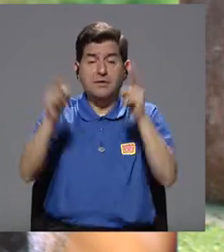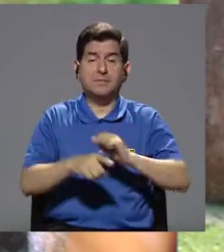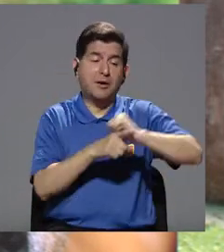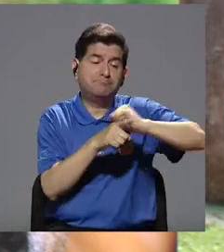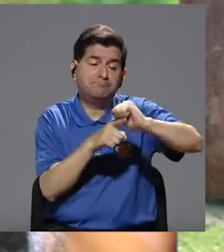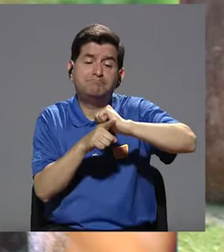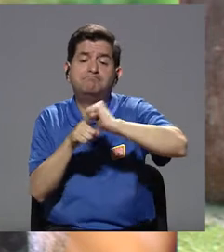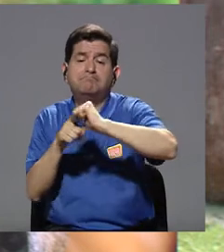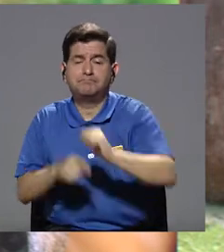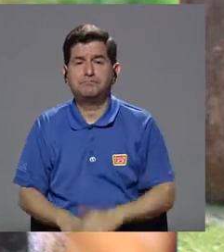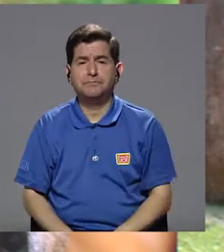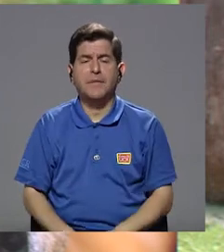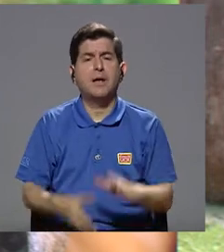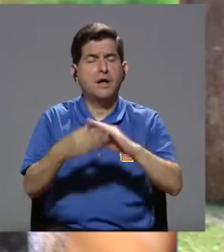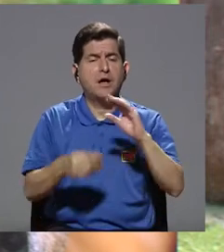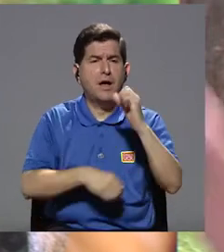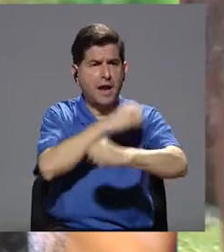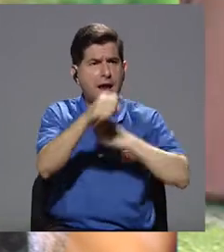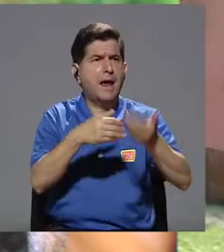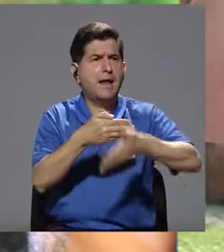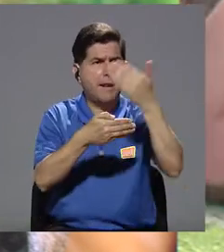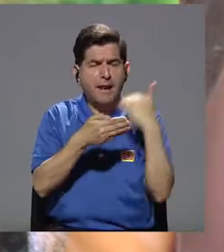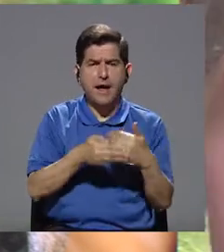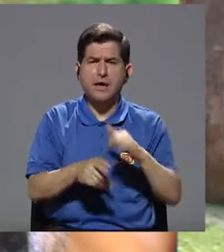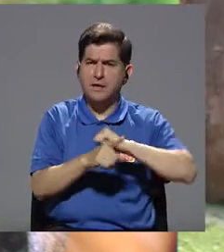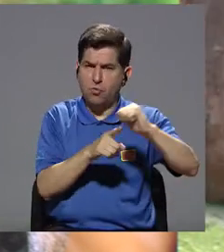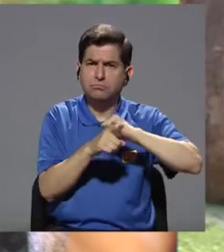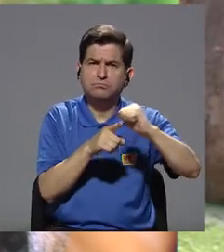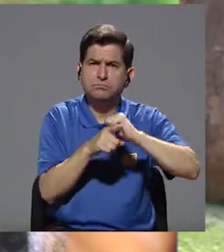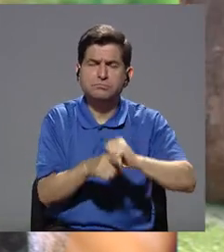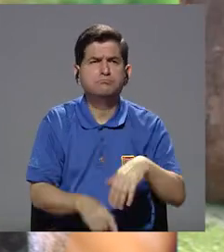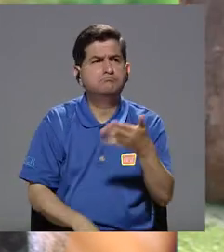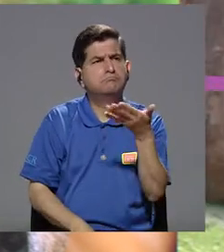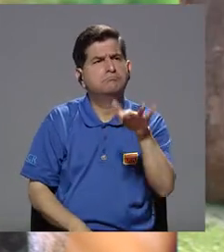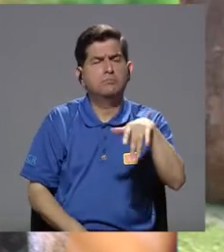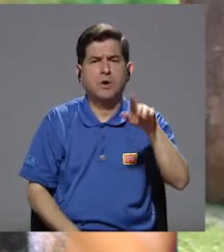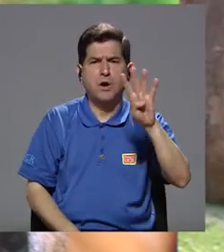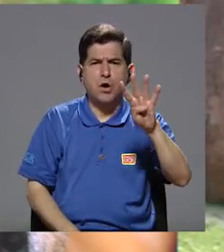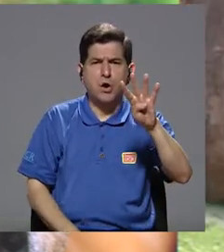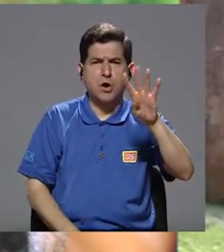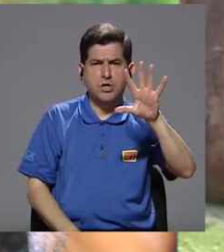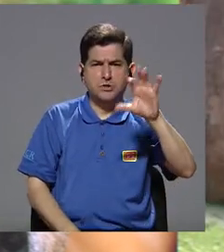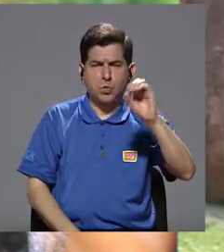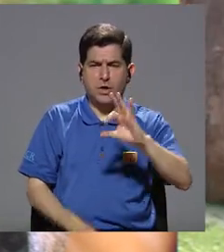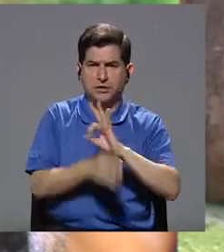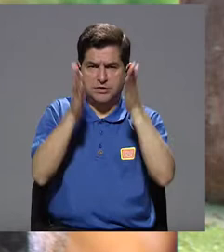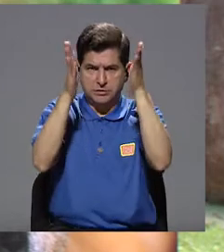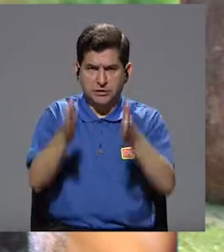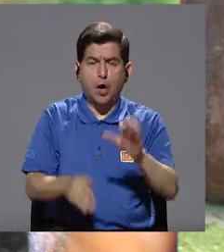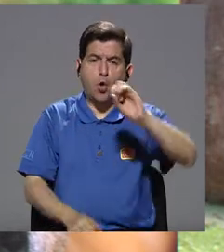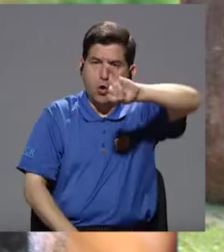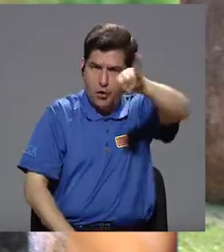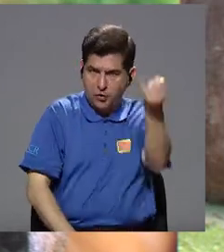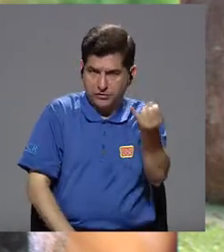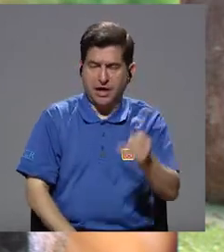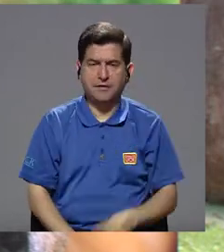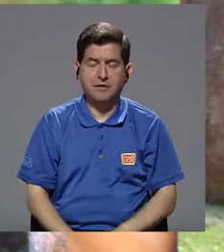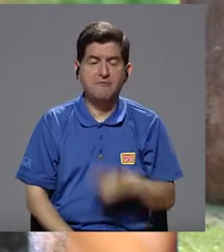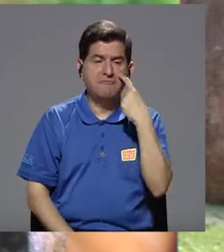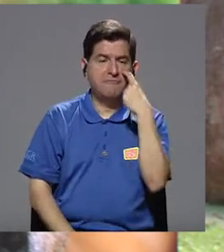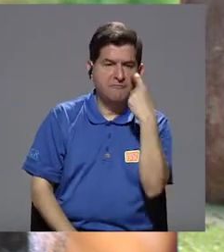tema de las capacitaciones. Te comento que el año pasado tuvimos una capacitación de aproximadamente 450 funcionarios del OIJ,